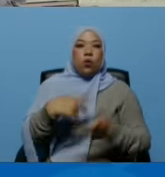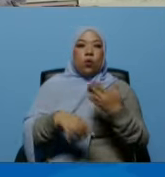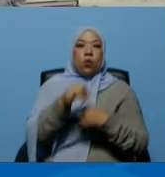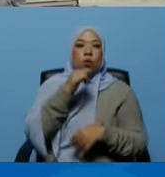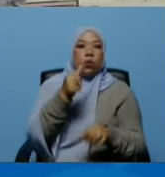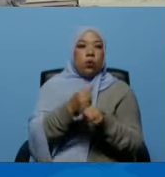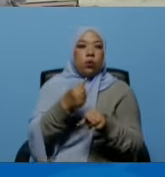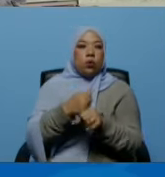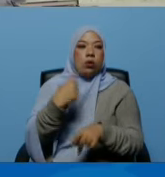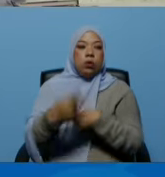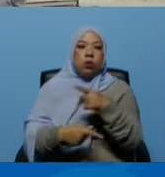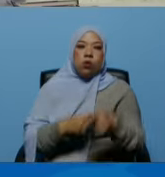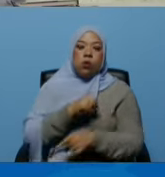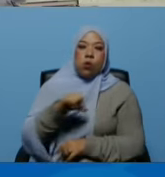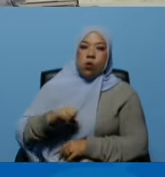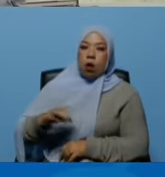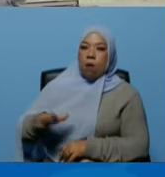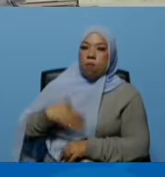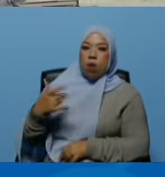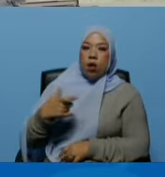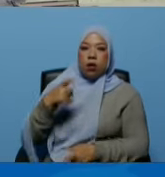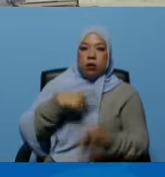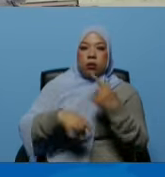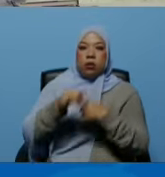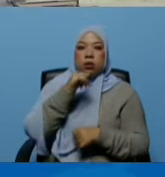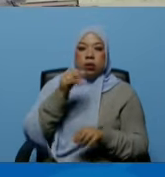no lo puede espiar whatsapp